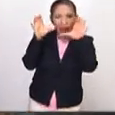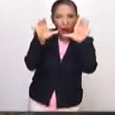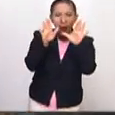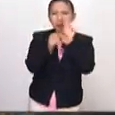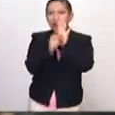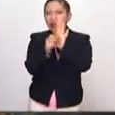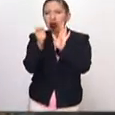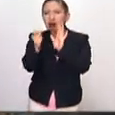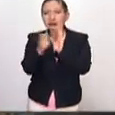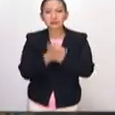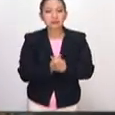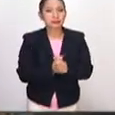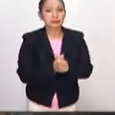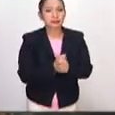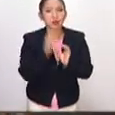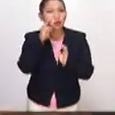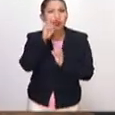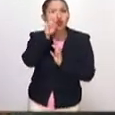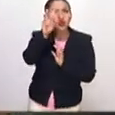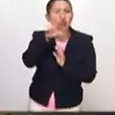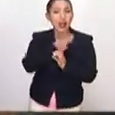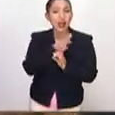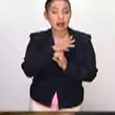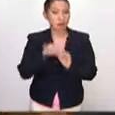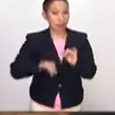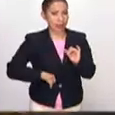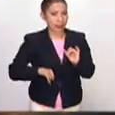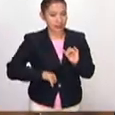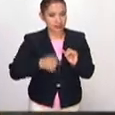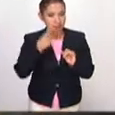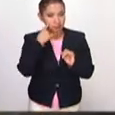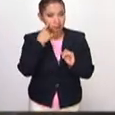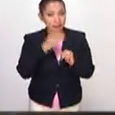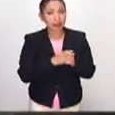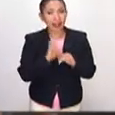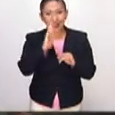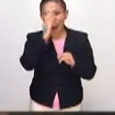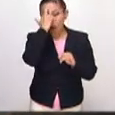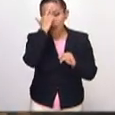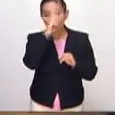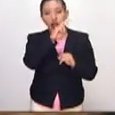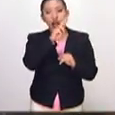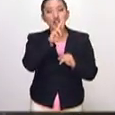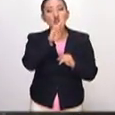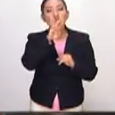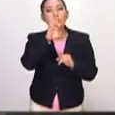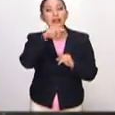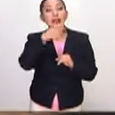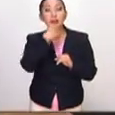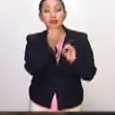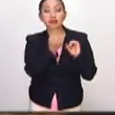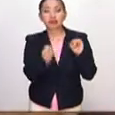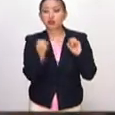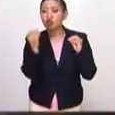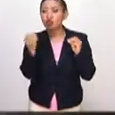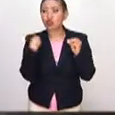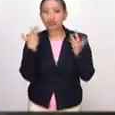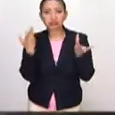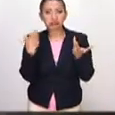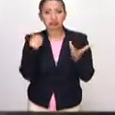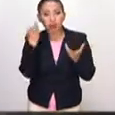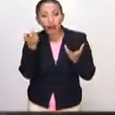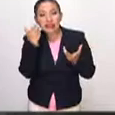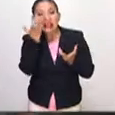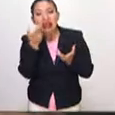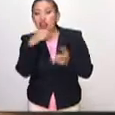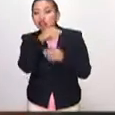ves tú? Muy interesante, porque recordemos que Rubens fue un artista con enorme demanda, prácticamente en todas las